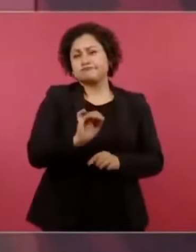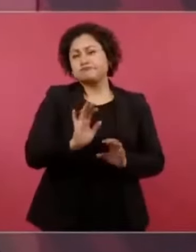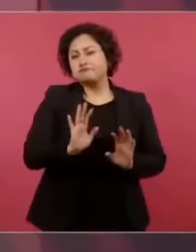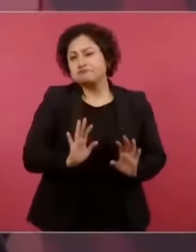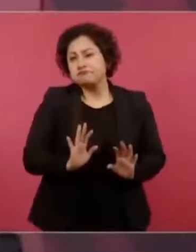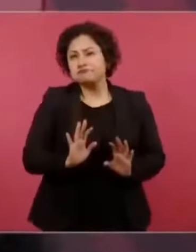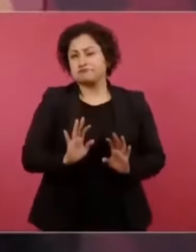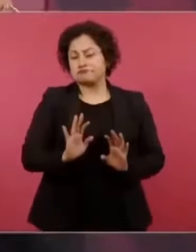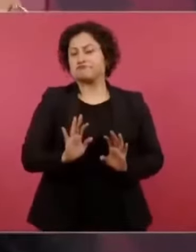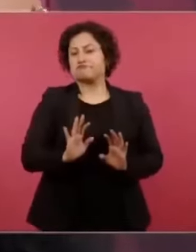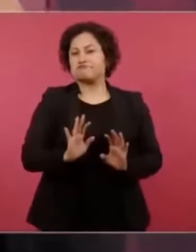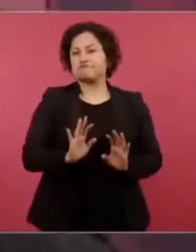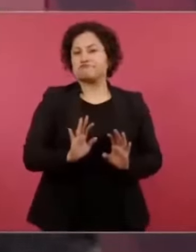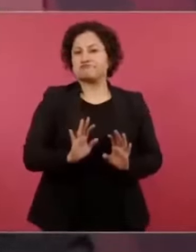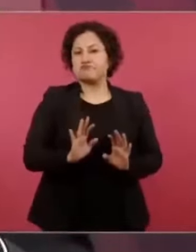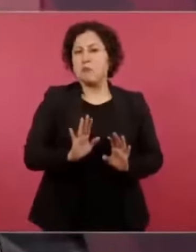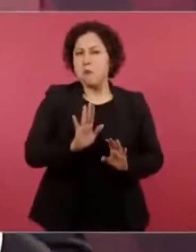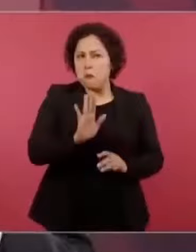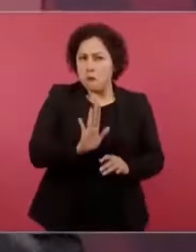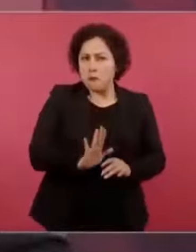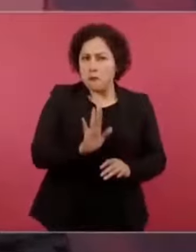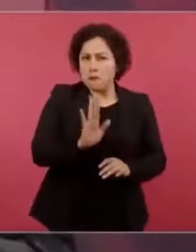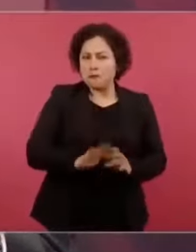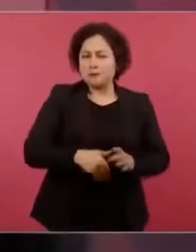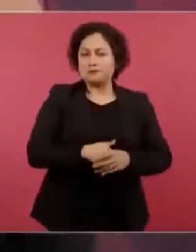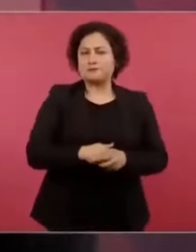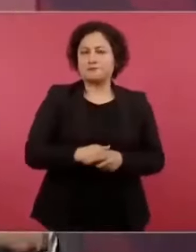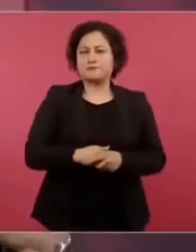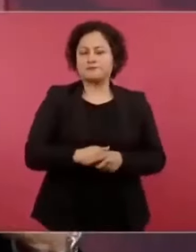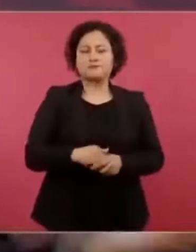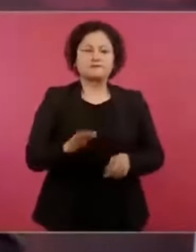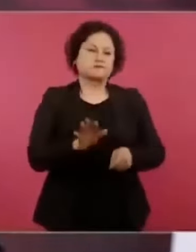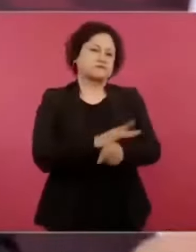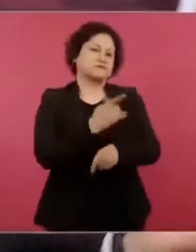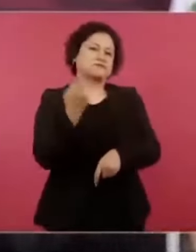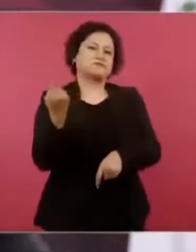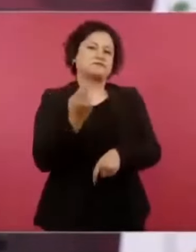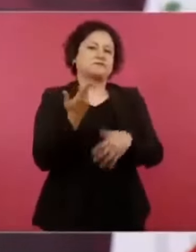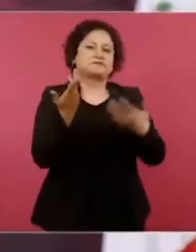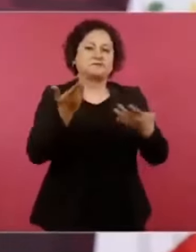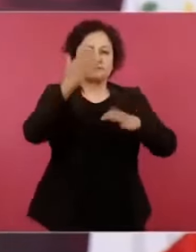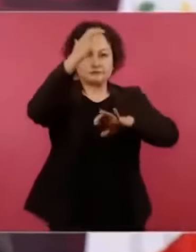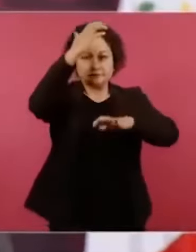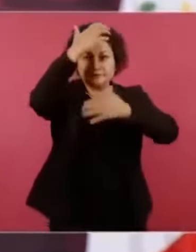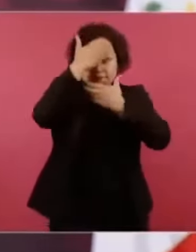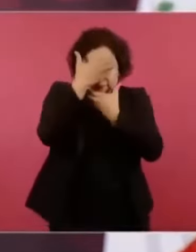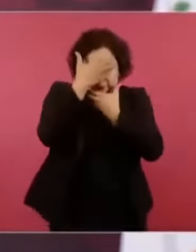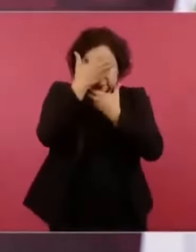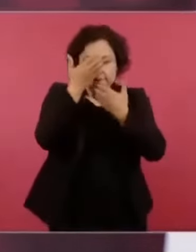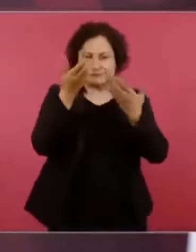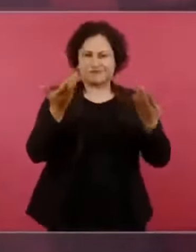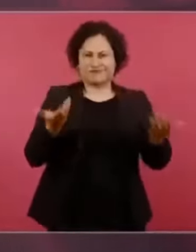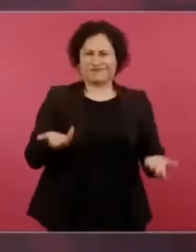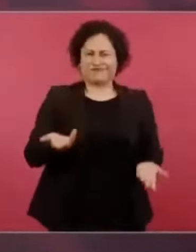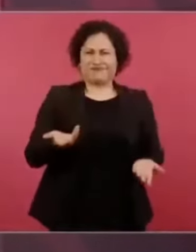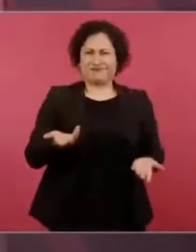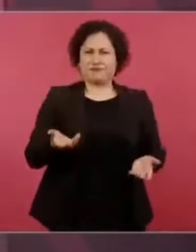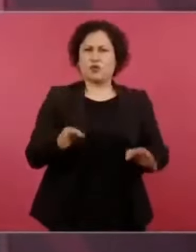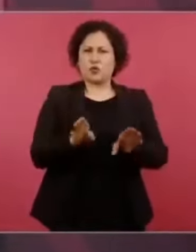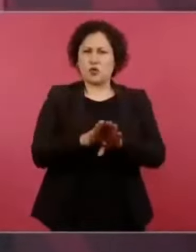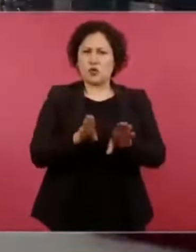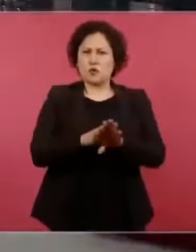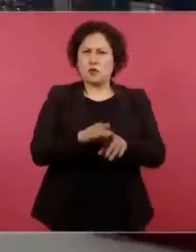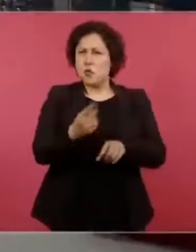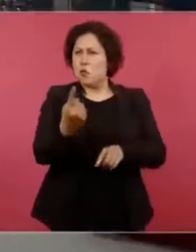muy probable, porque encapuchado, si alguien tiene una denuncia, ¿para qué se va a encapuchar?